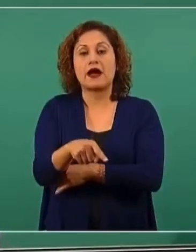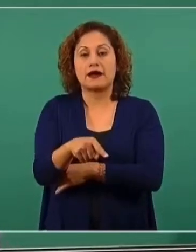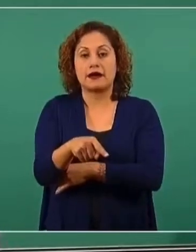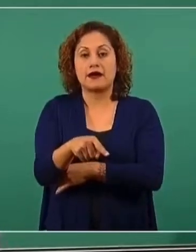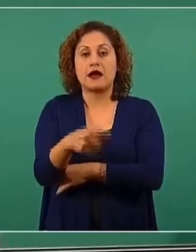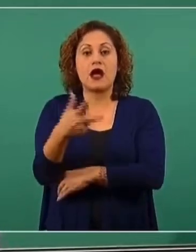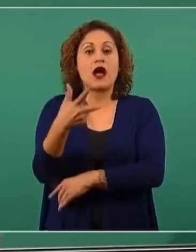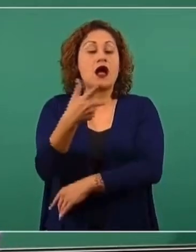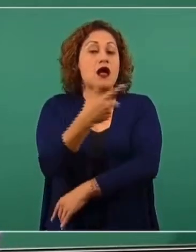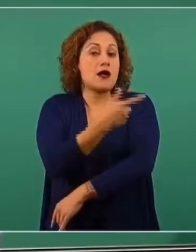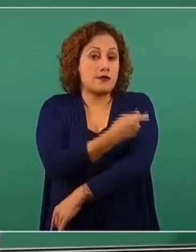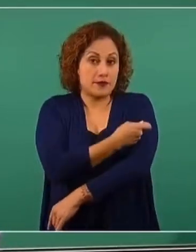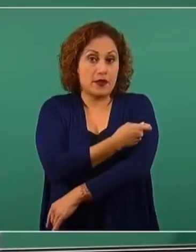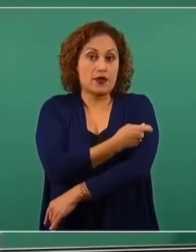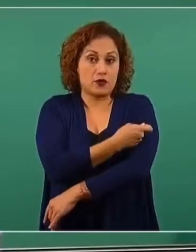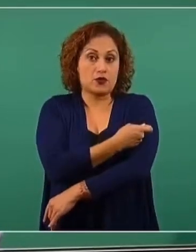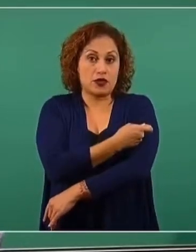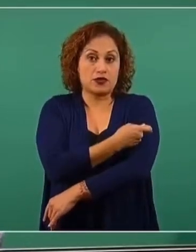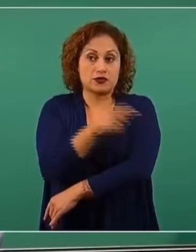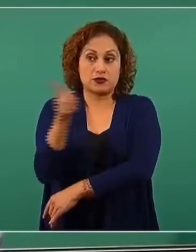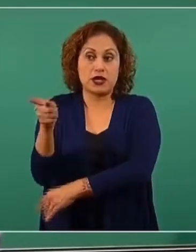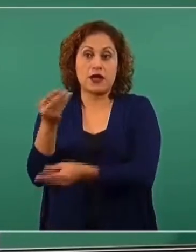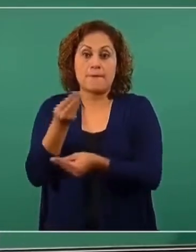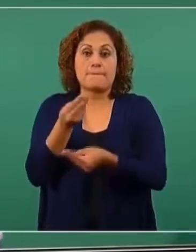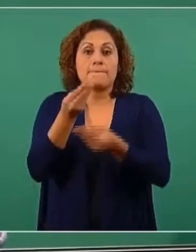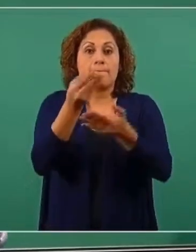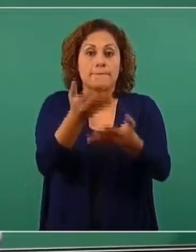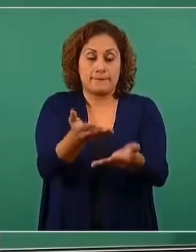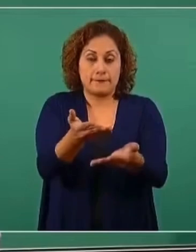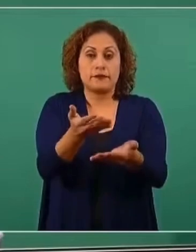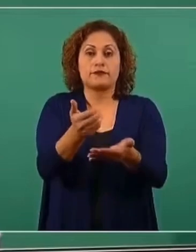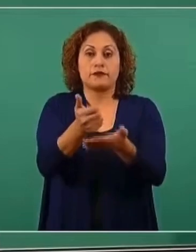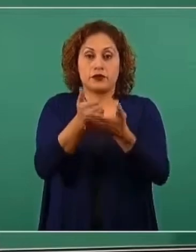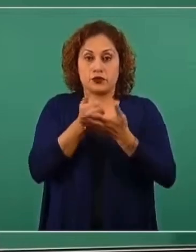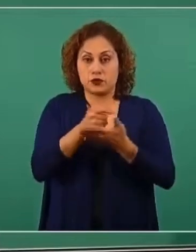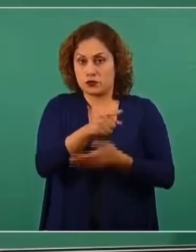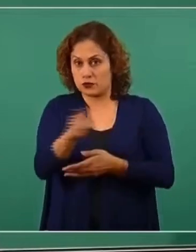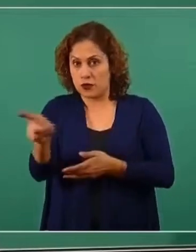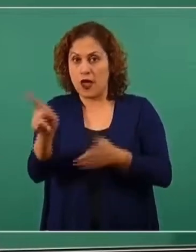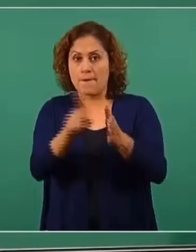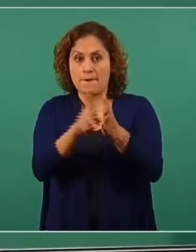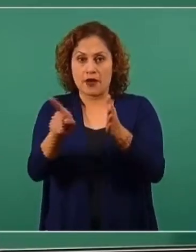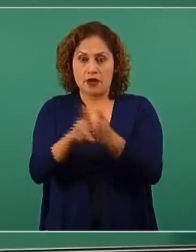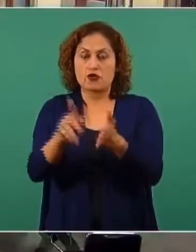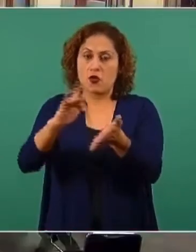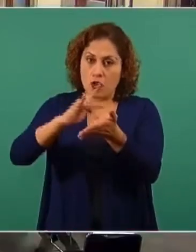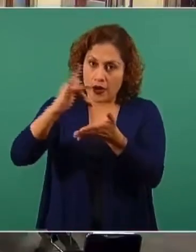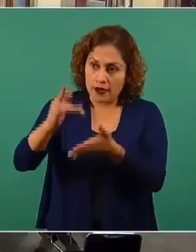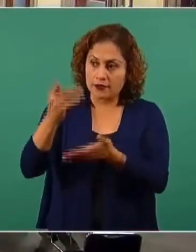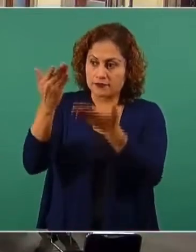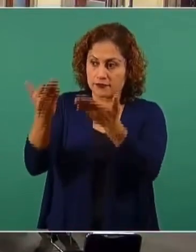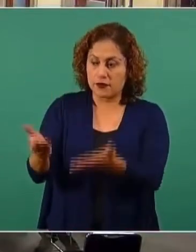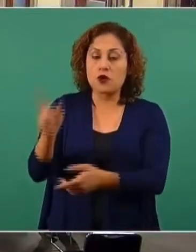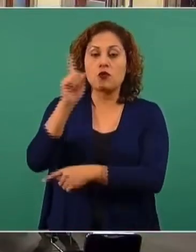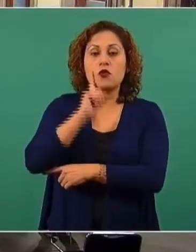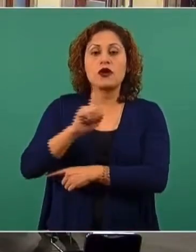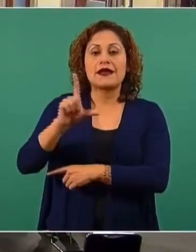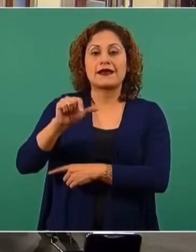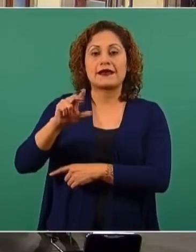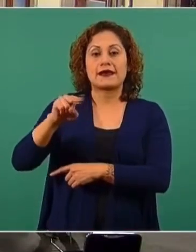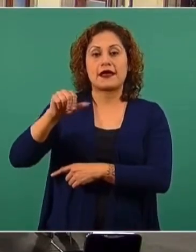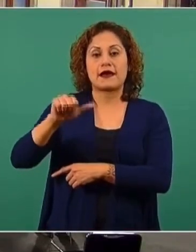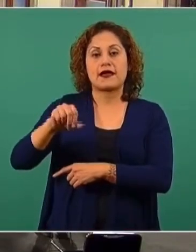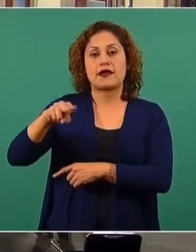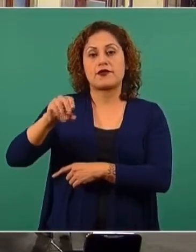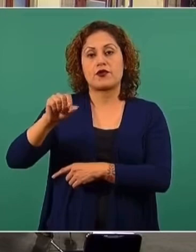comunicarlo. Y también a ustedes les agradezco, y aquí públicamente a Liliana Noble, de Pulso Saludable, por el caso